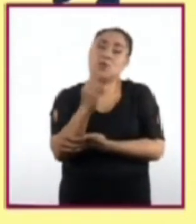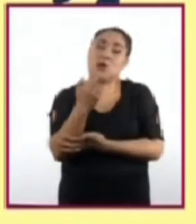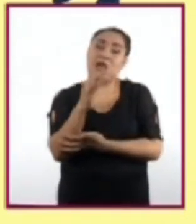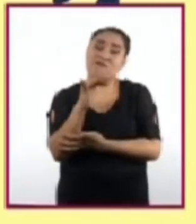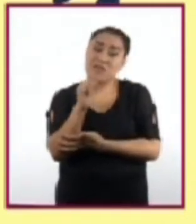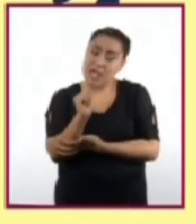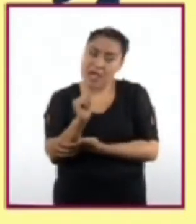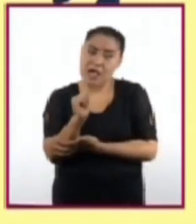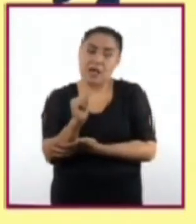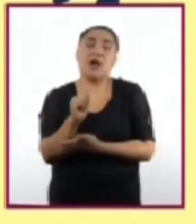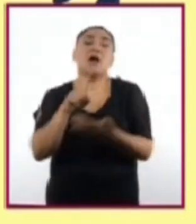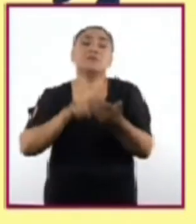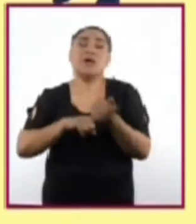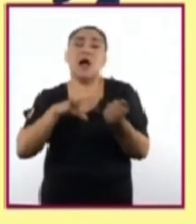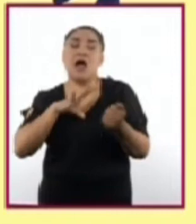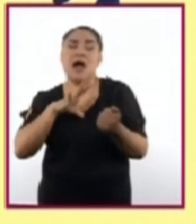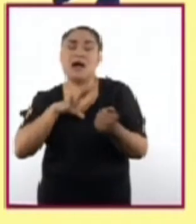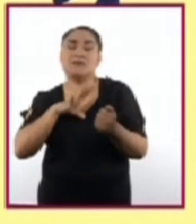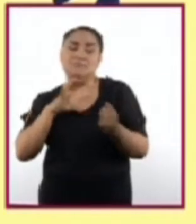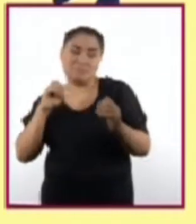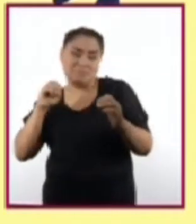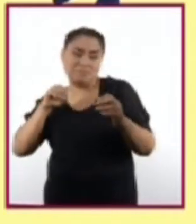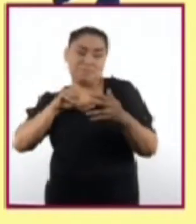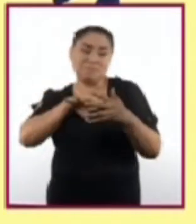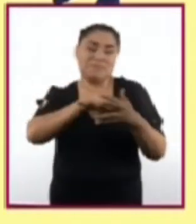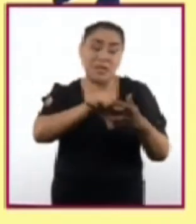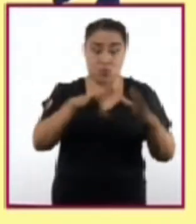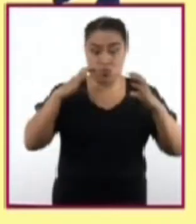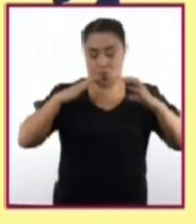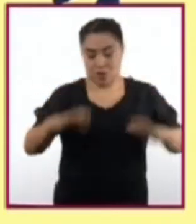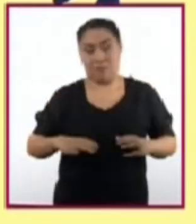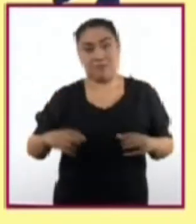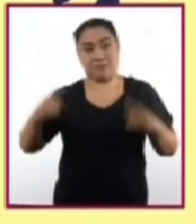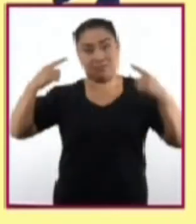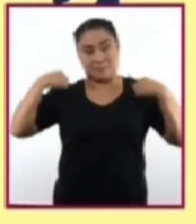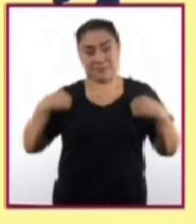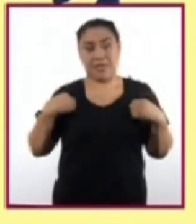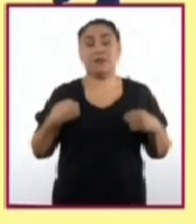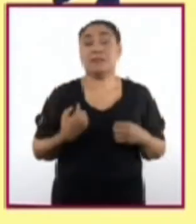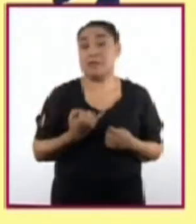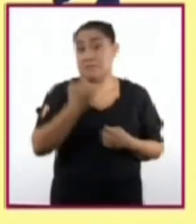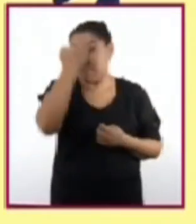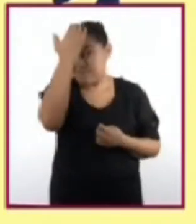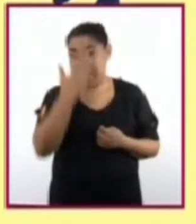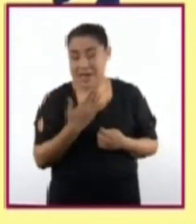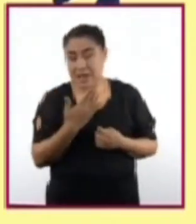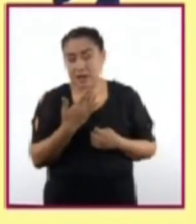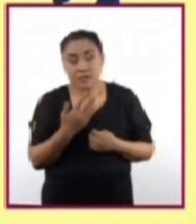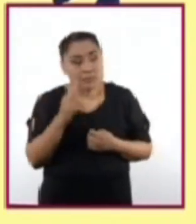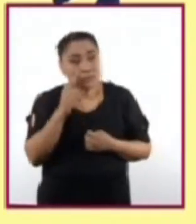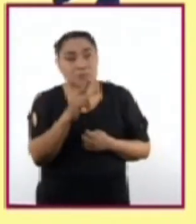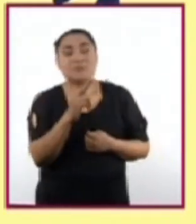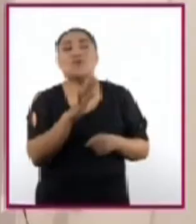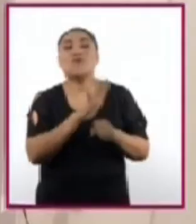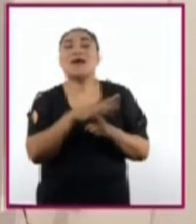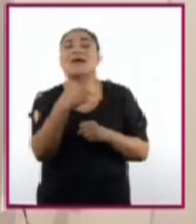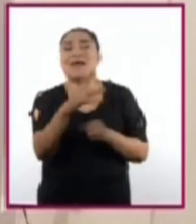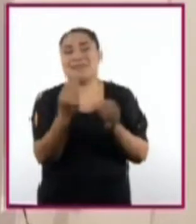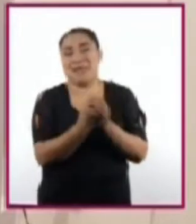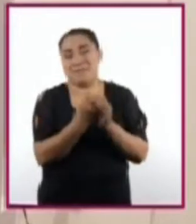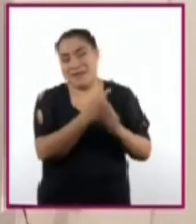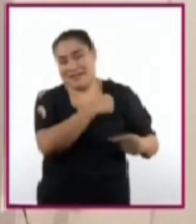genera un haz de rayos X que atraviesa el cuerpo. La imagen se presenta dependiendo del tipo de tejido.